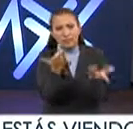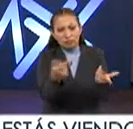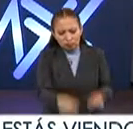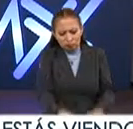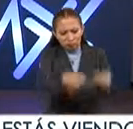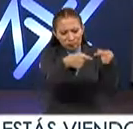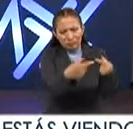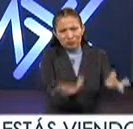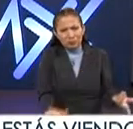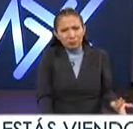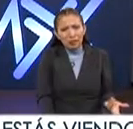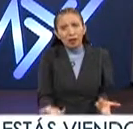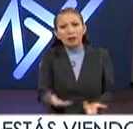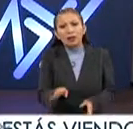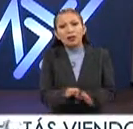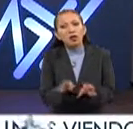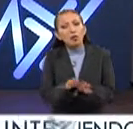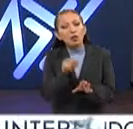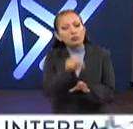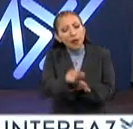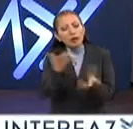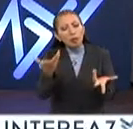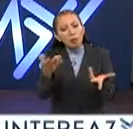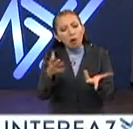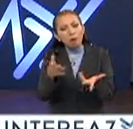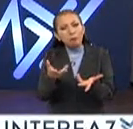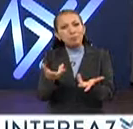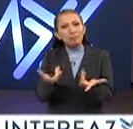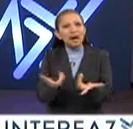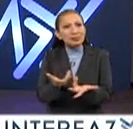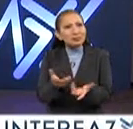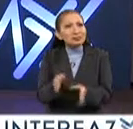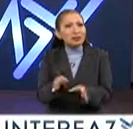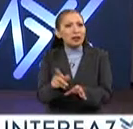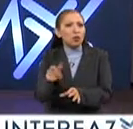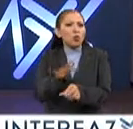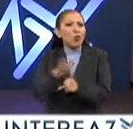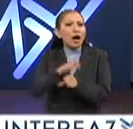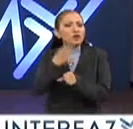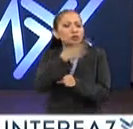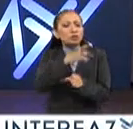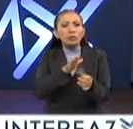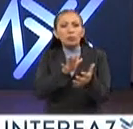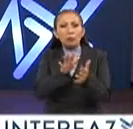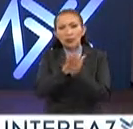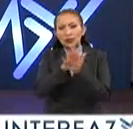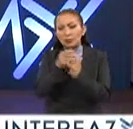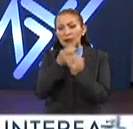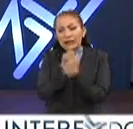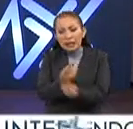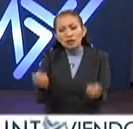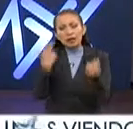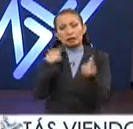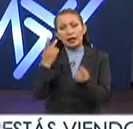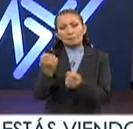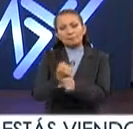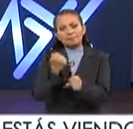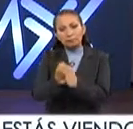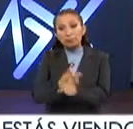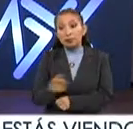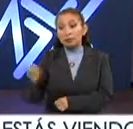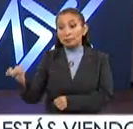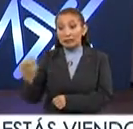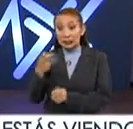tan pequeños y cómo es que han logrado permear? Es decir, ¿cuál ha sido la participación de estos niños en este ejercicio? La